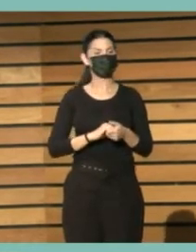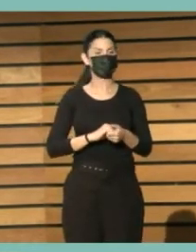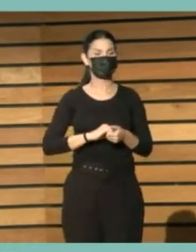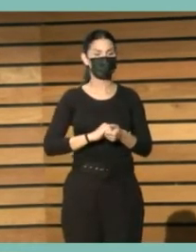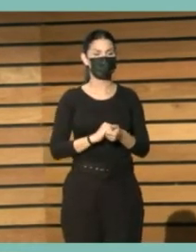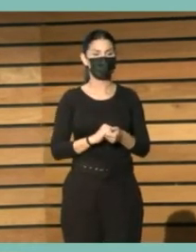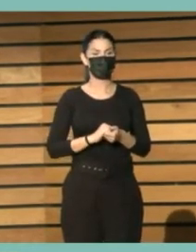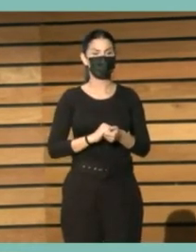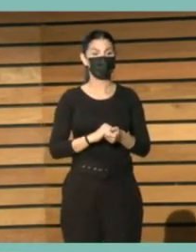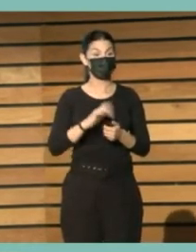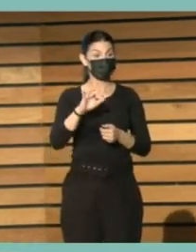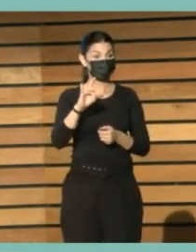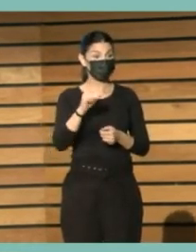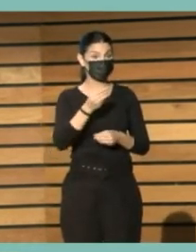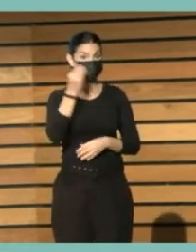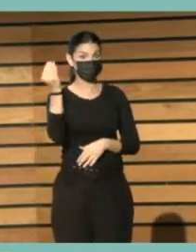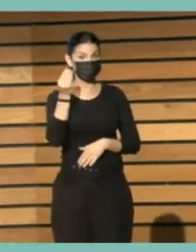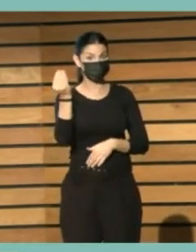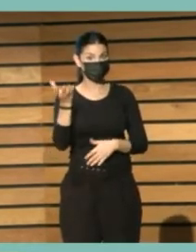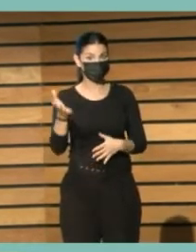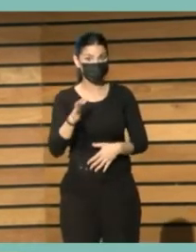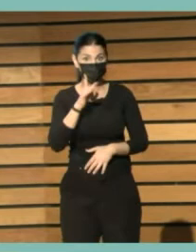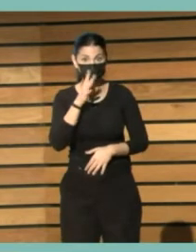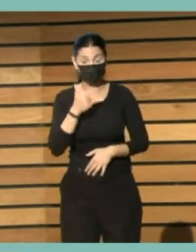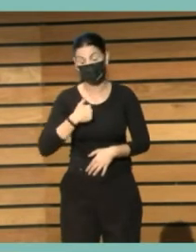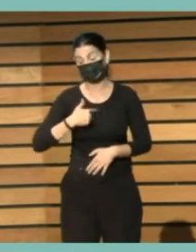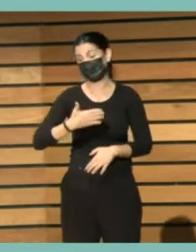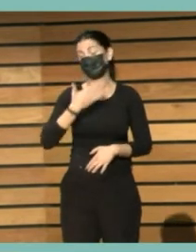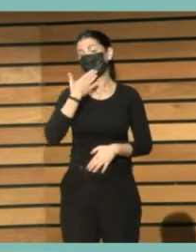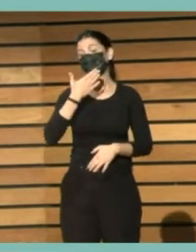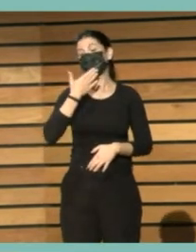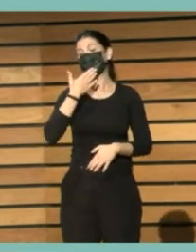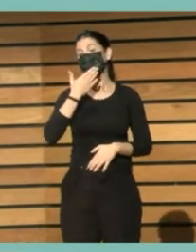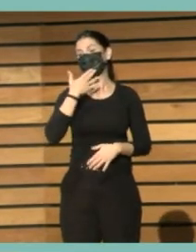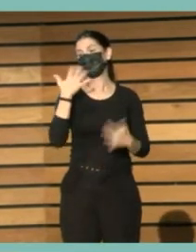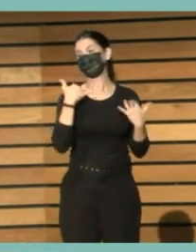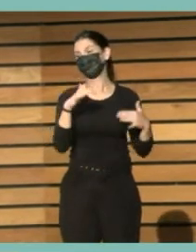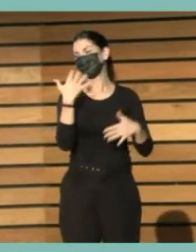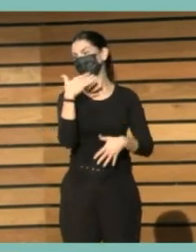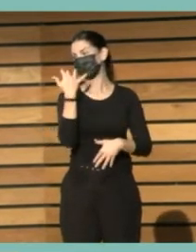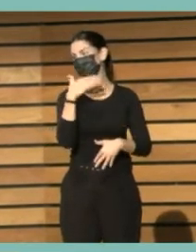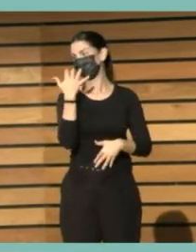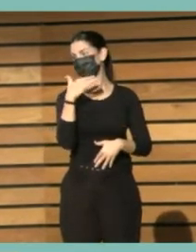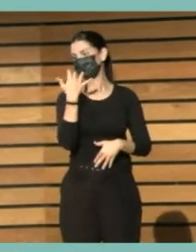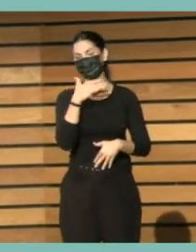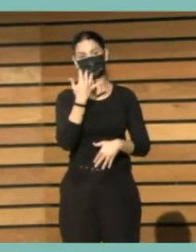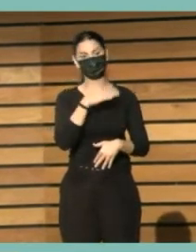¿Lo tiene chupado? ¿Así? ¿Ahora? Es la edad, es la edad. Sí, es que yo ya no sé qué botón doy.